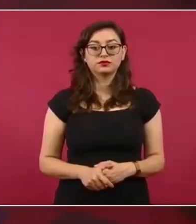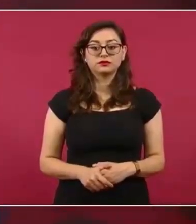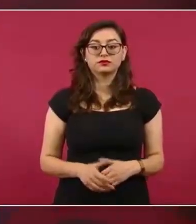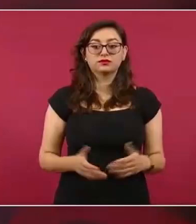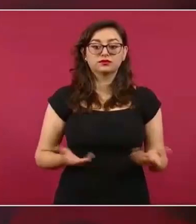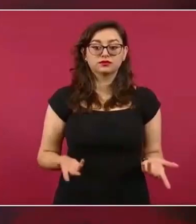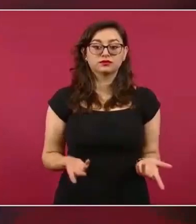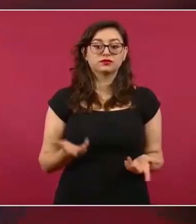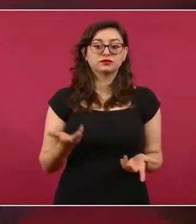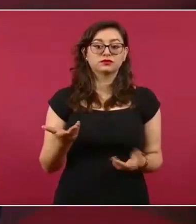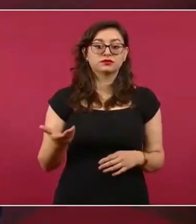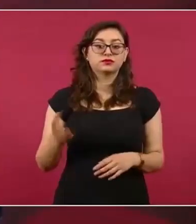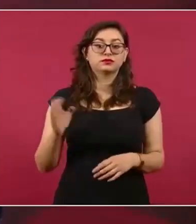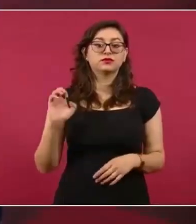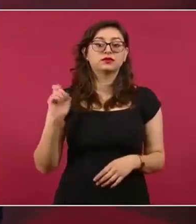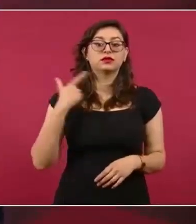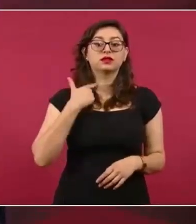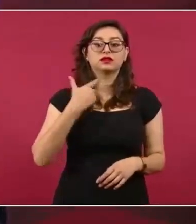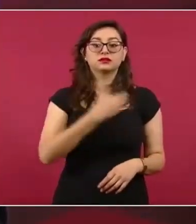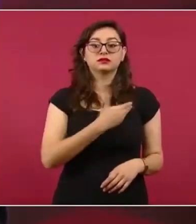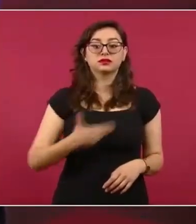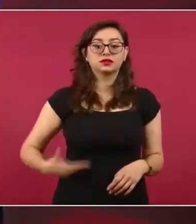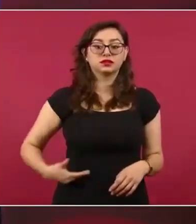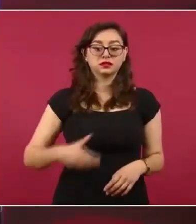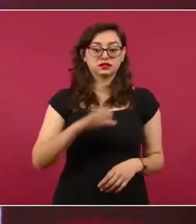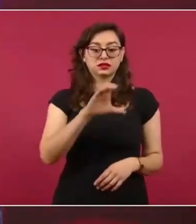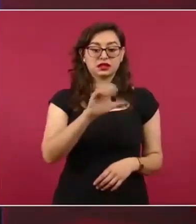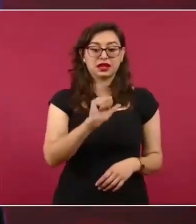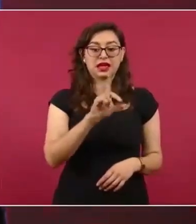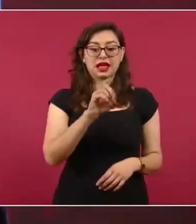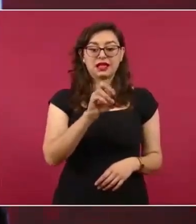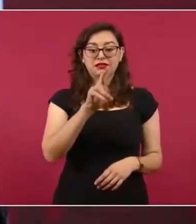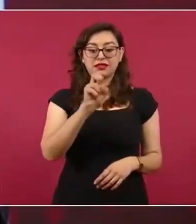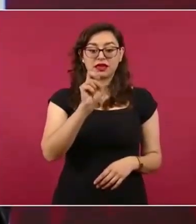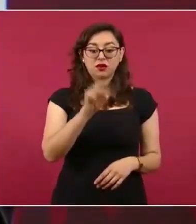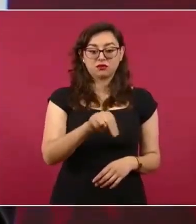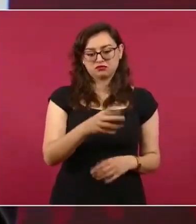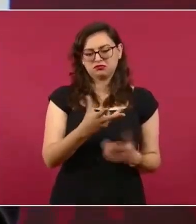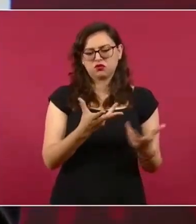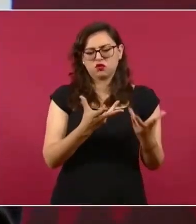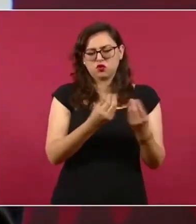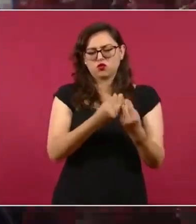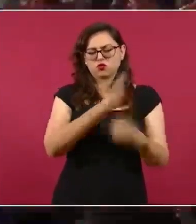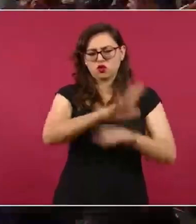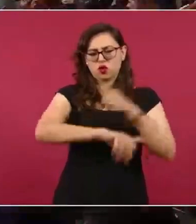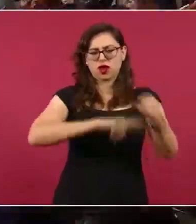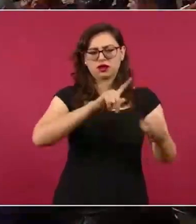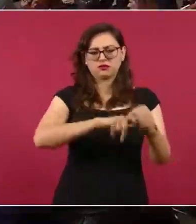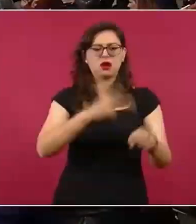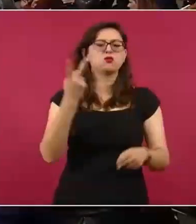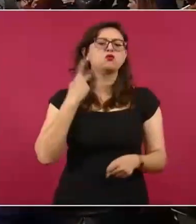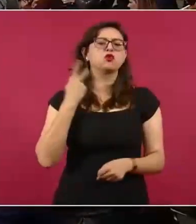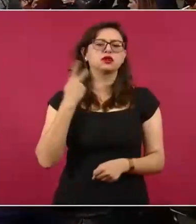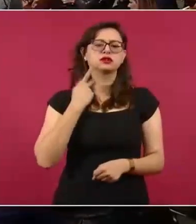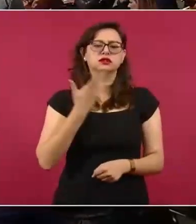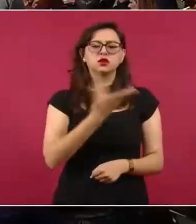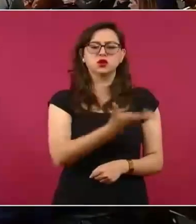simpatizante de ustedes, no tuyo, sino de los que hacen esas revistas,